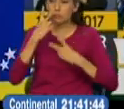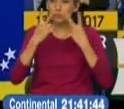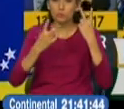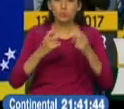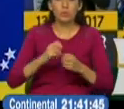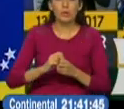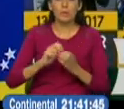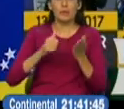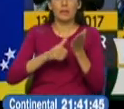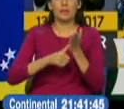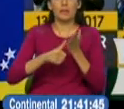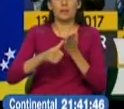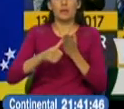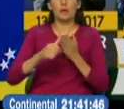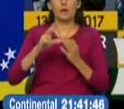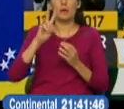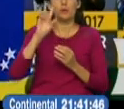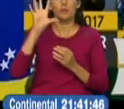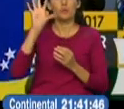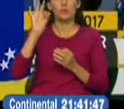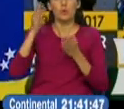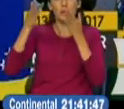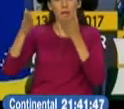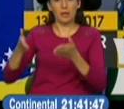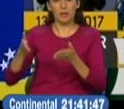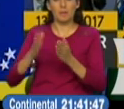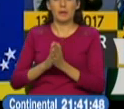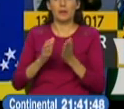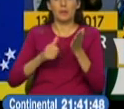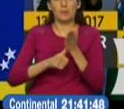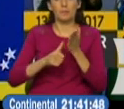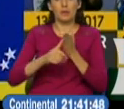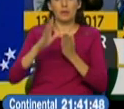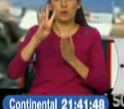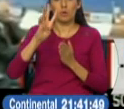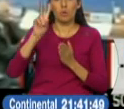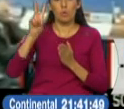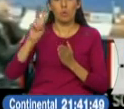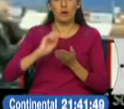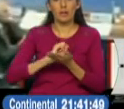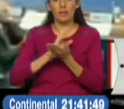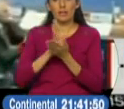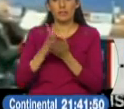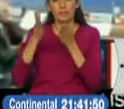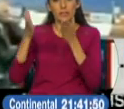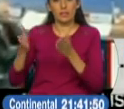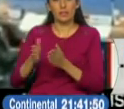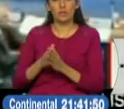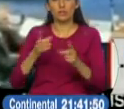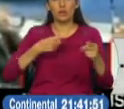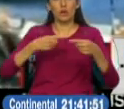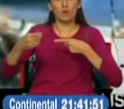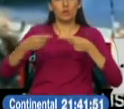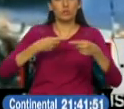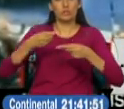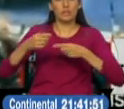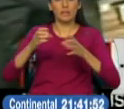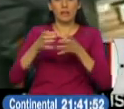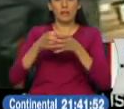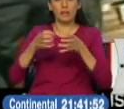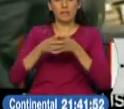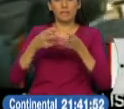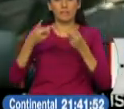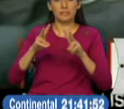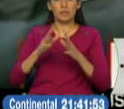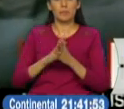gobierno de Michel Temer tres gobernadores 29 senadores y 42 diputados entre ellos los jefes de la Cámara de Diputados y el